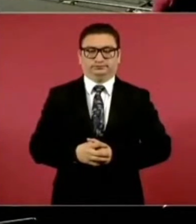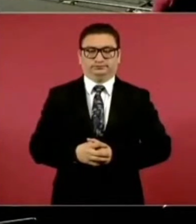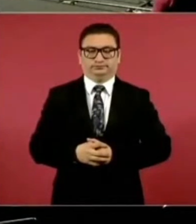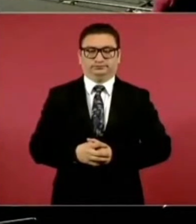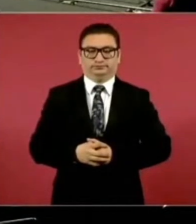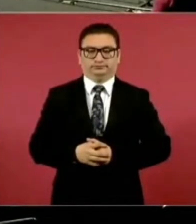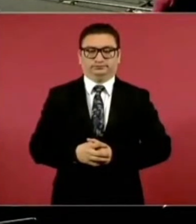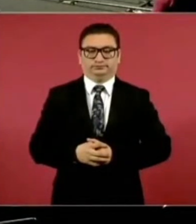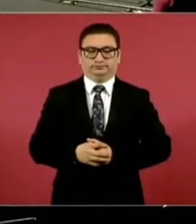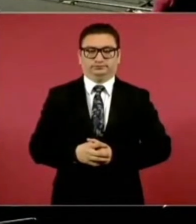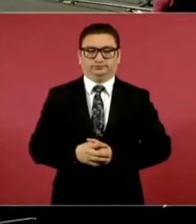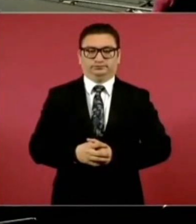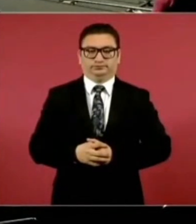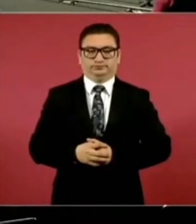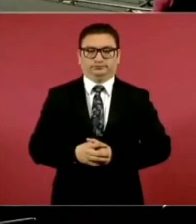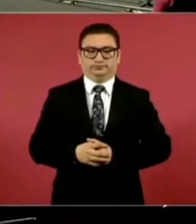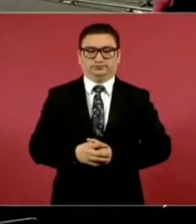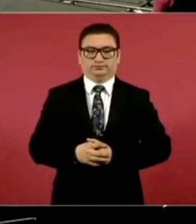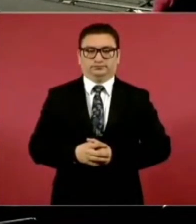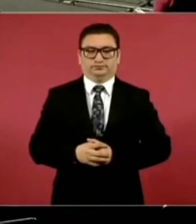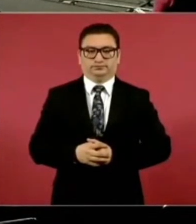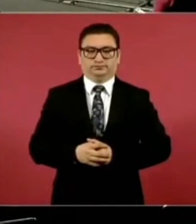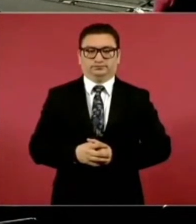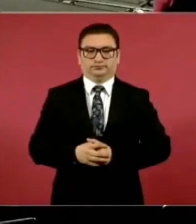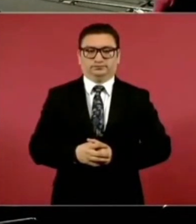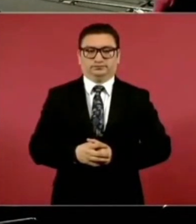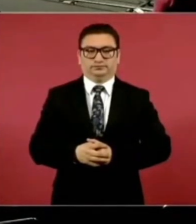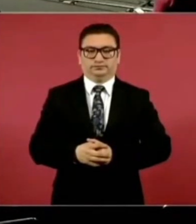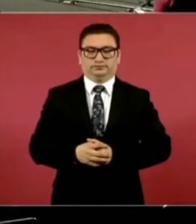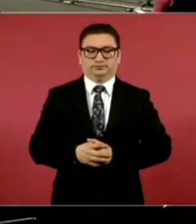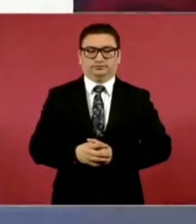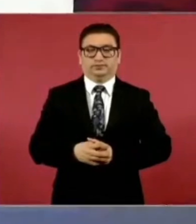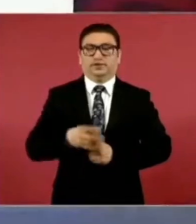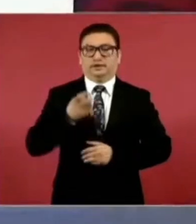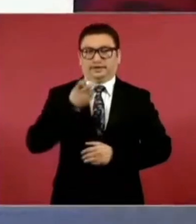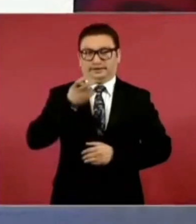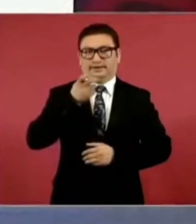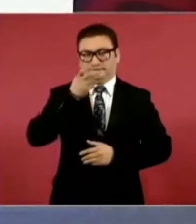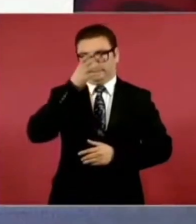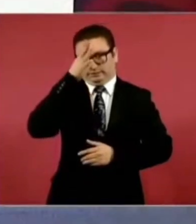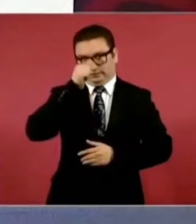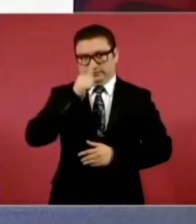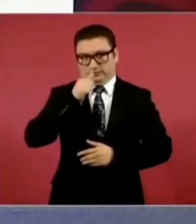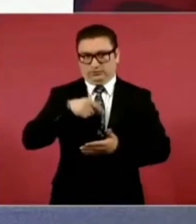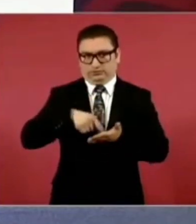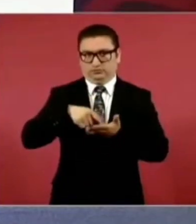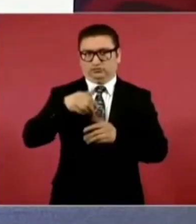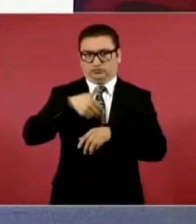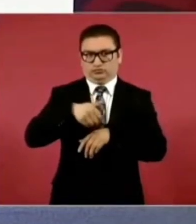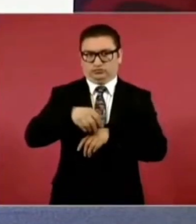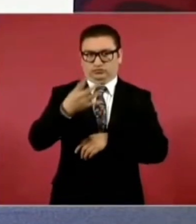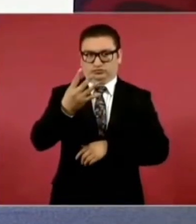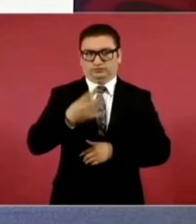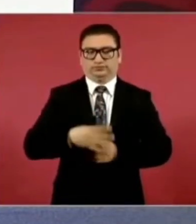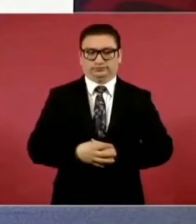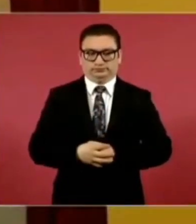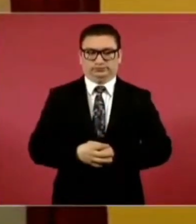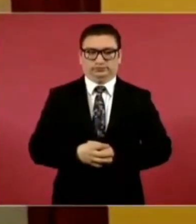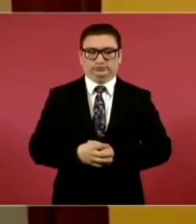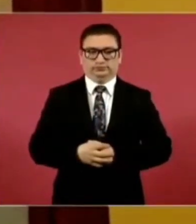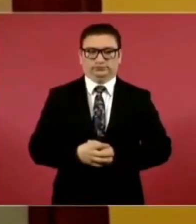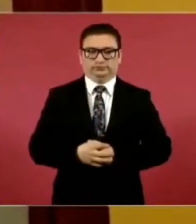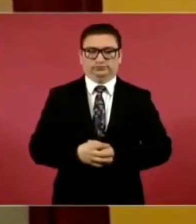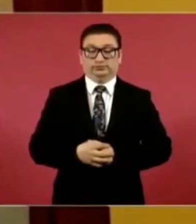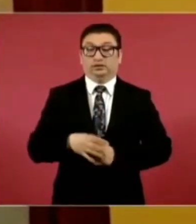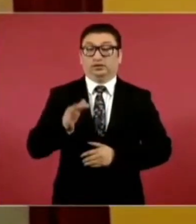En caso, ese es el acuerdo 4, en caso de que